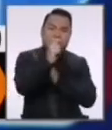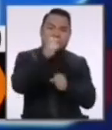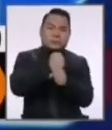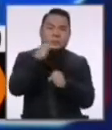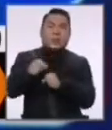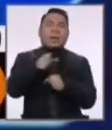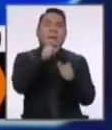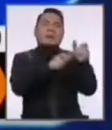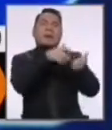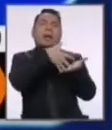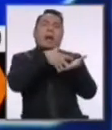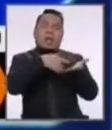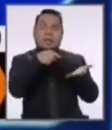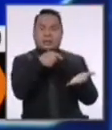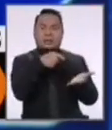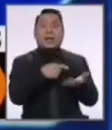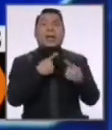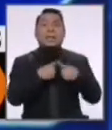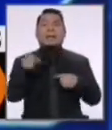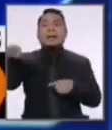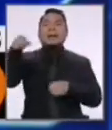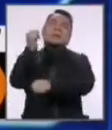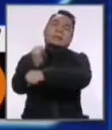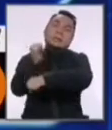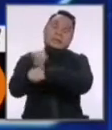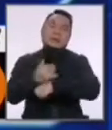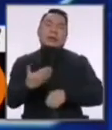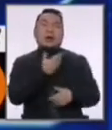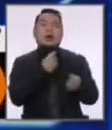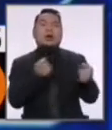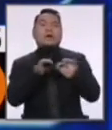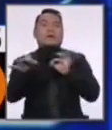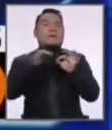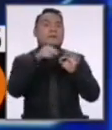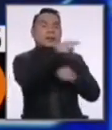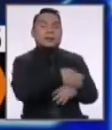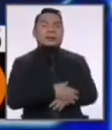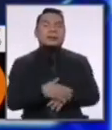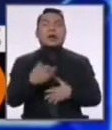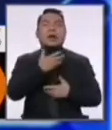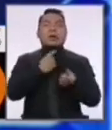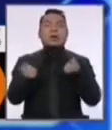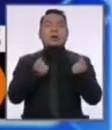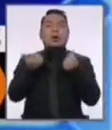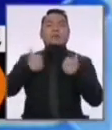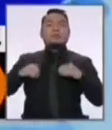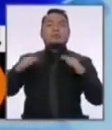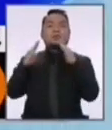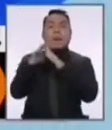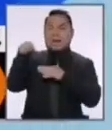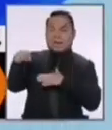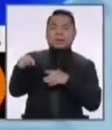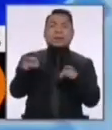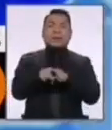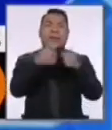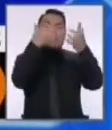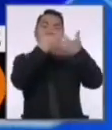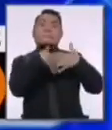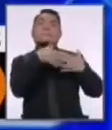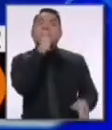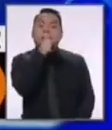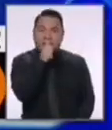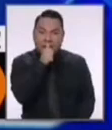población vulnerable. Pero si es que las iglesias, los gobiernos regionales, los gobiernos municipales y la empresa